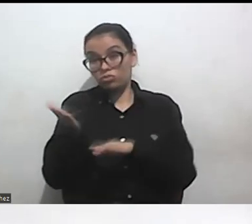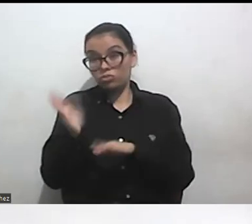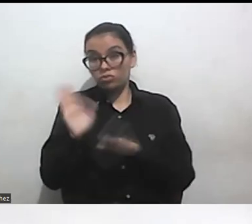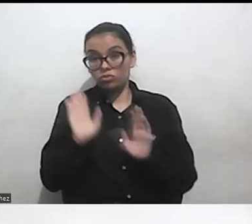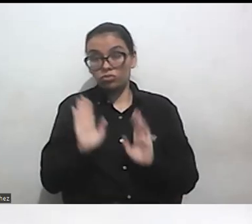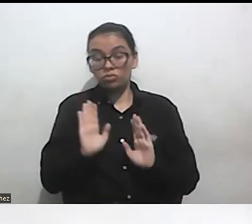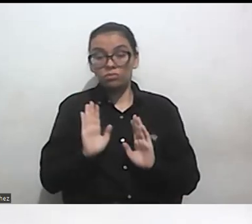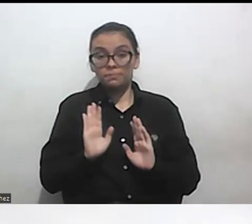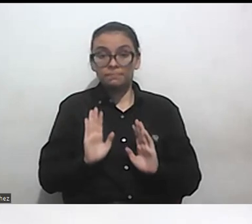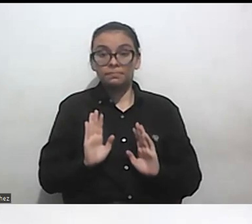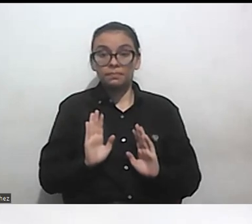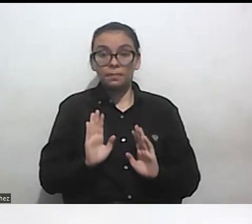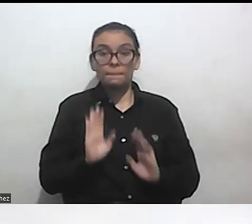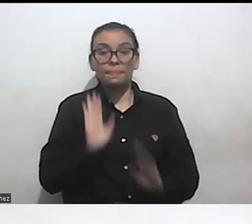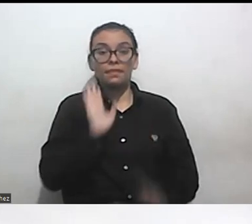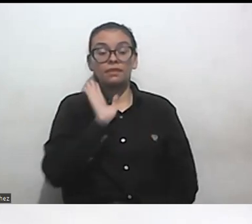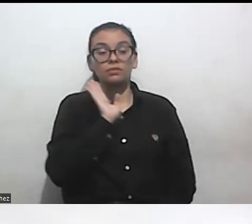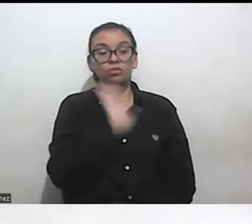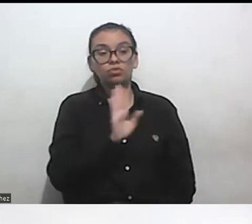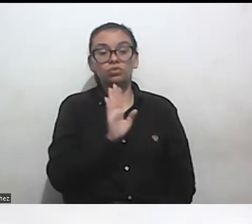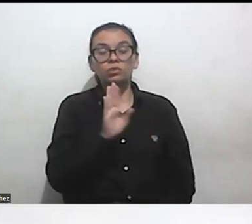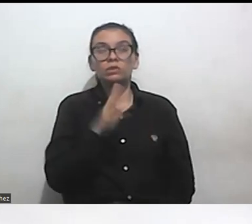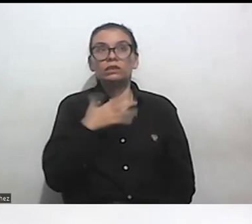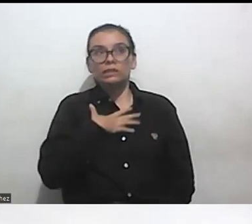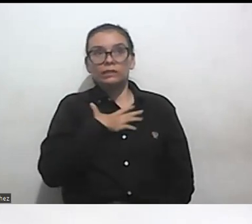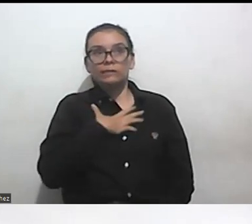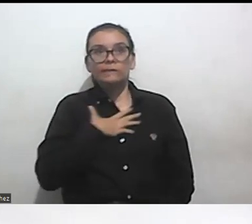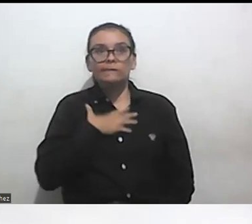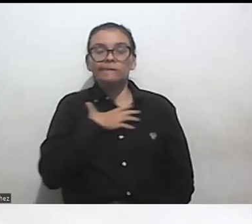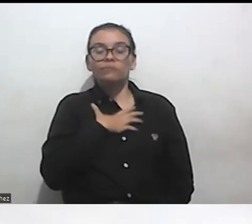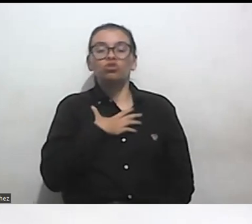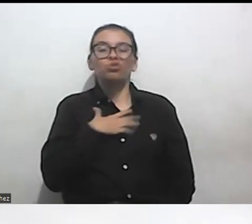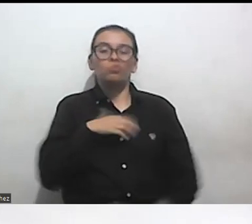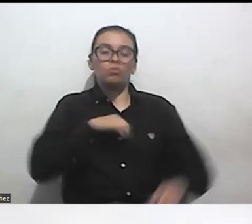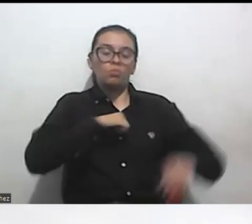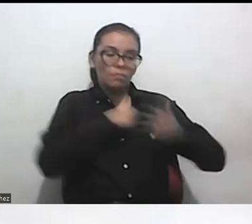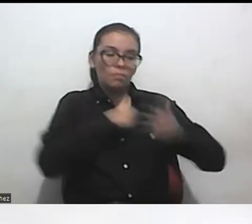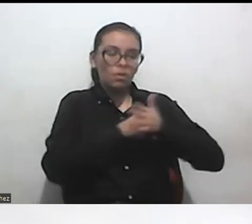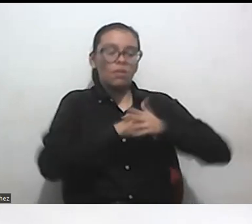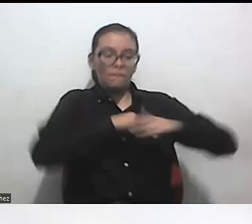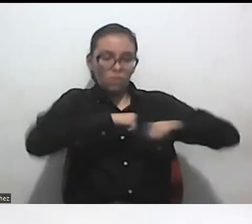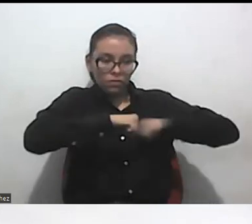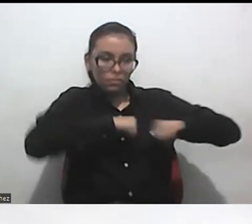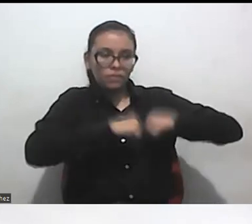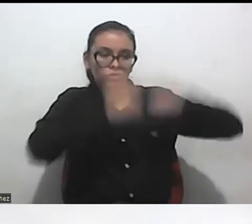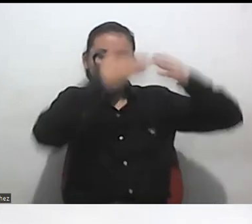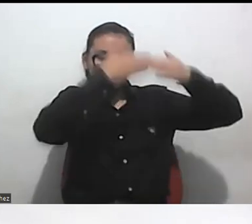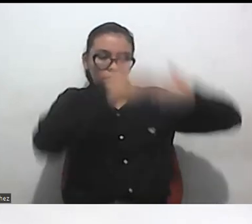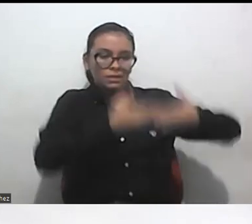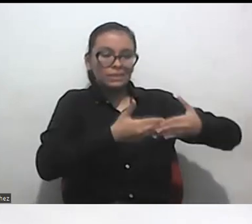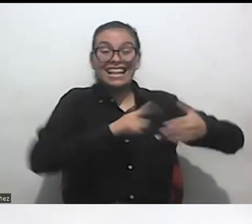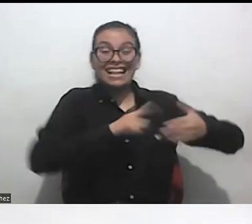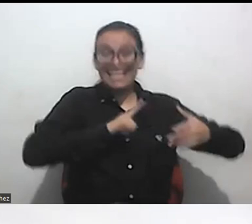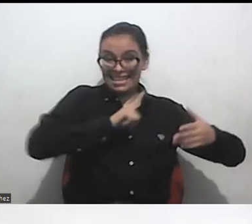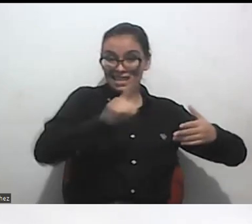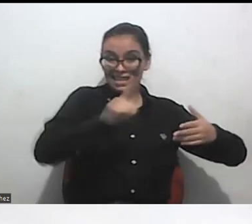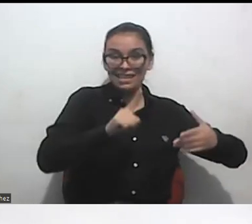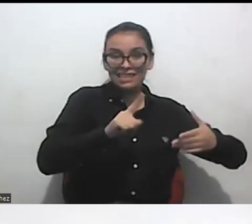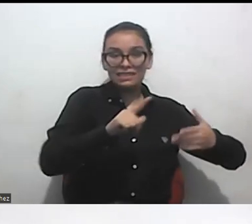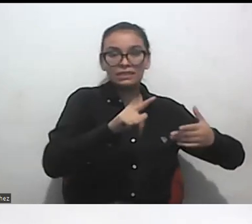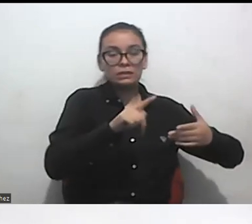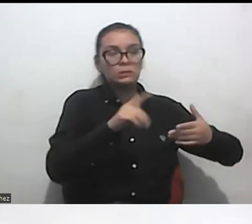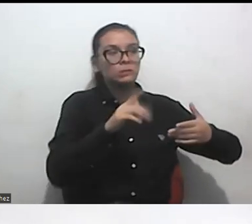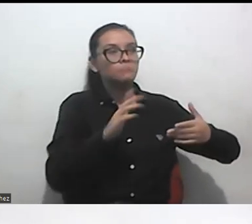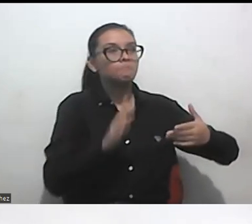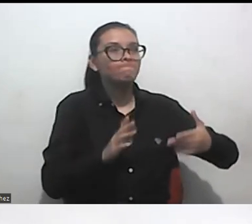uno de los duelos más duros del movimiento con discapacidad es que pierde muchos de sus líderes en el momento